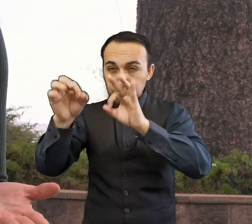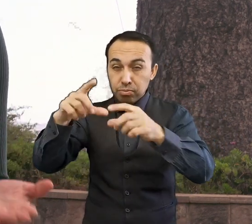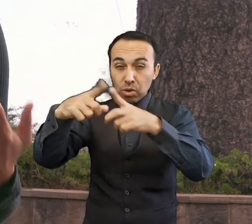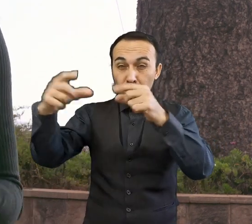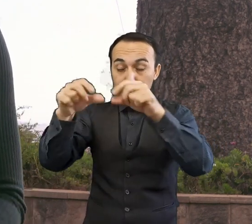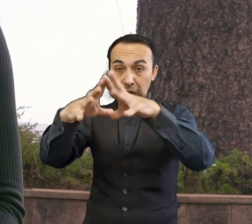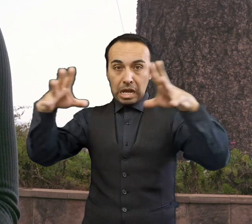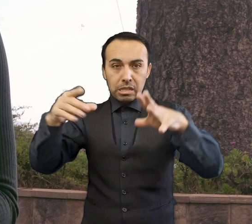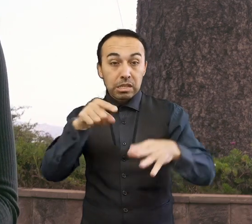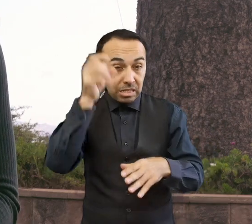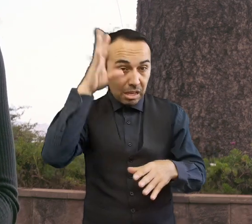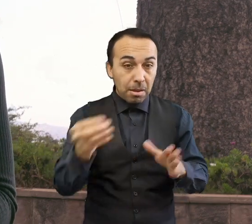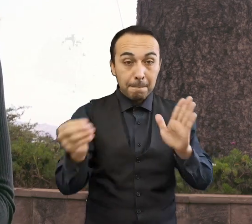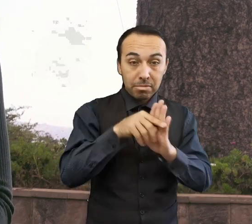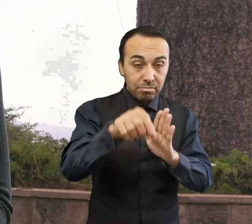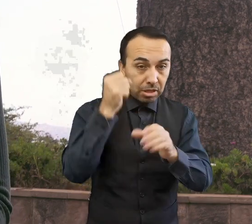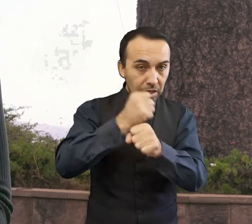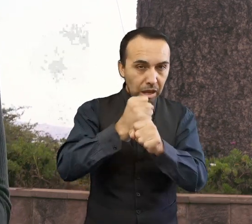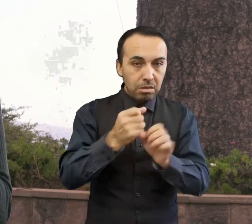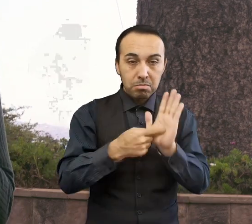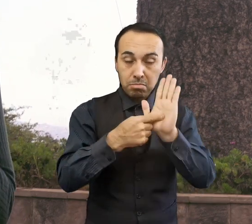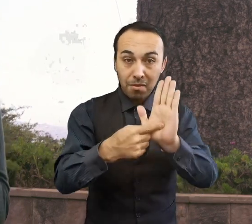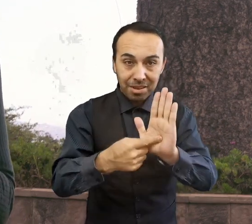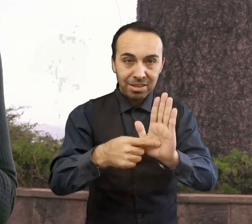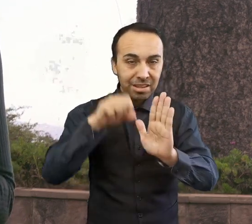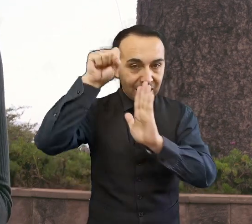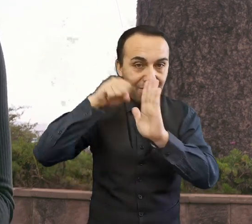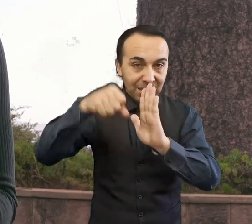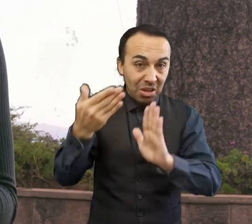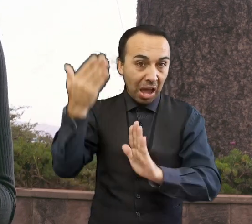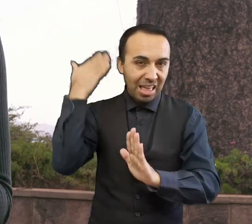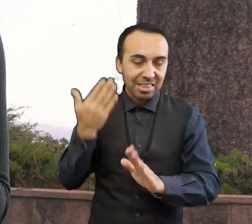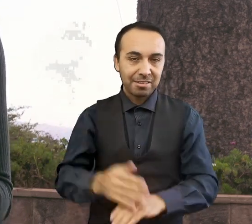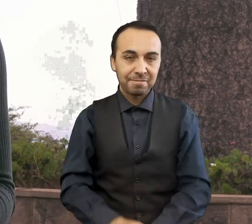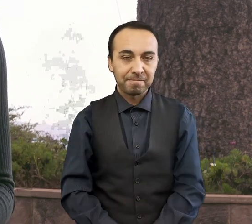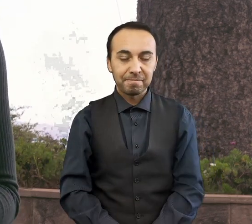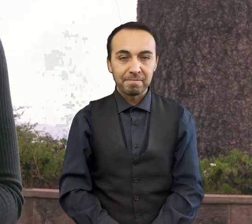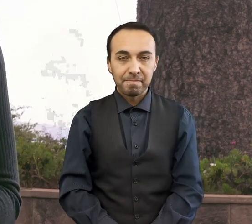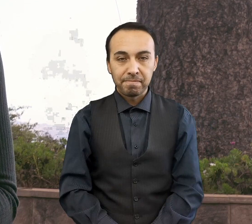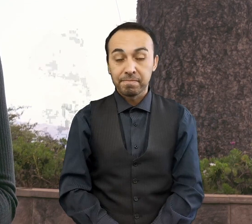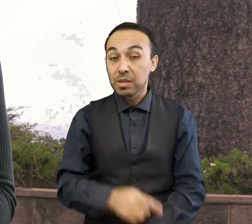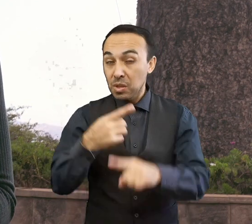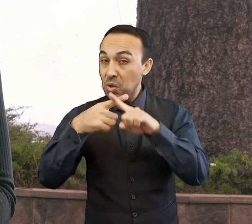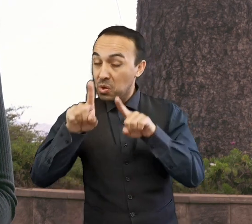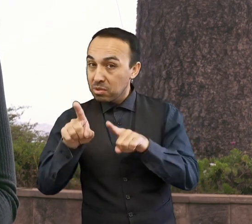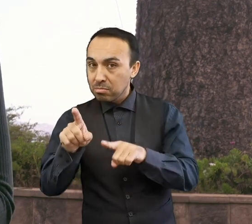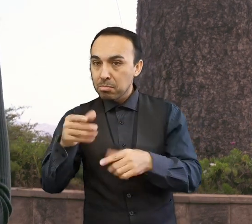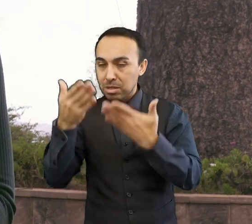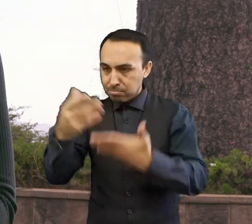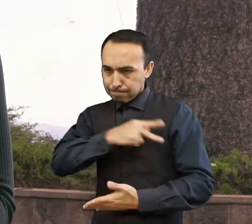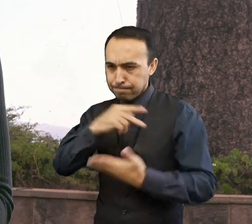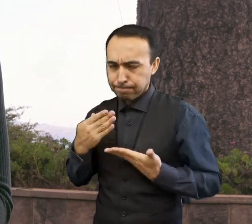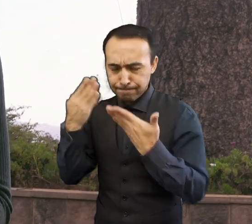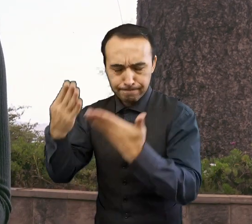estrellas de esta serie, Navegantes del Cielo Austral. Otros galardonados con este honor son investigadores de Carnegie